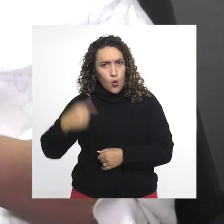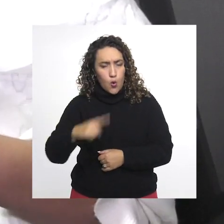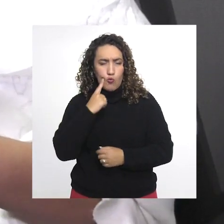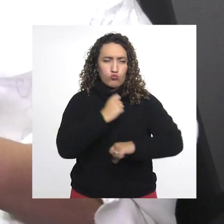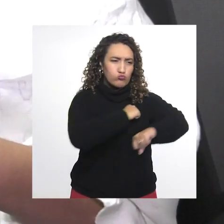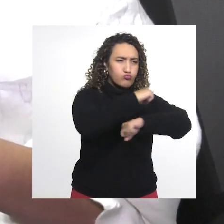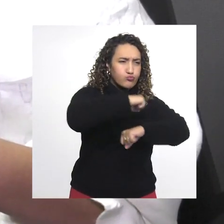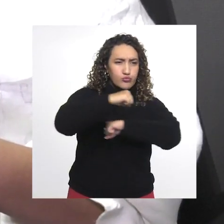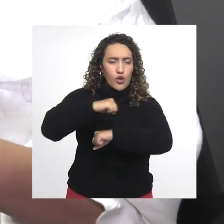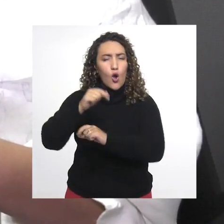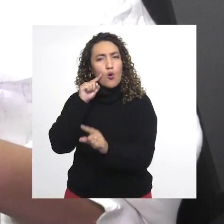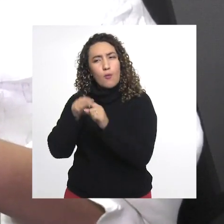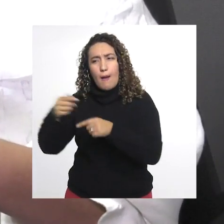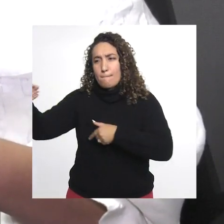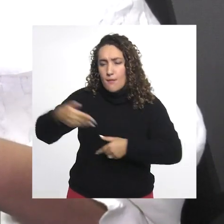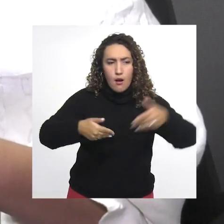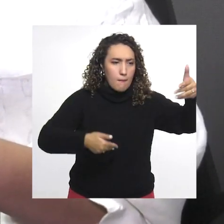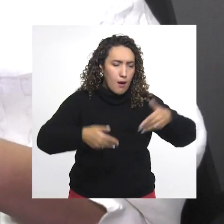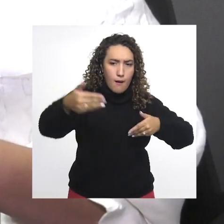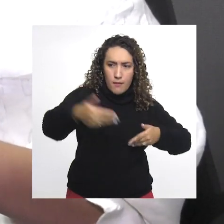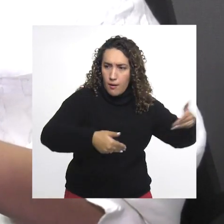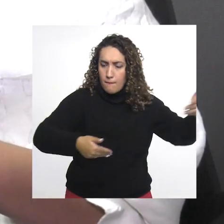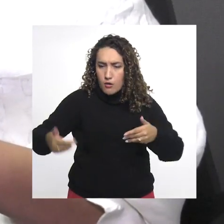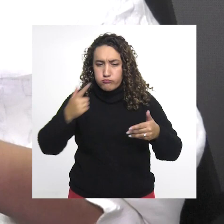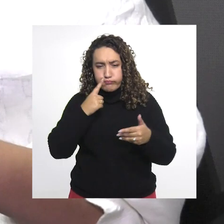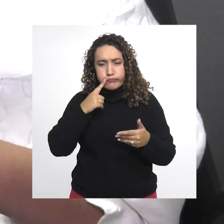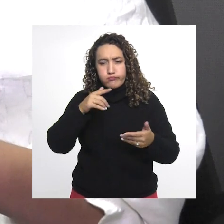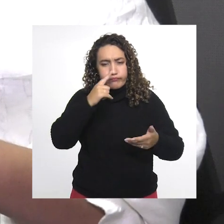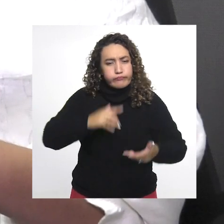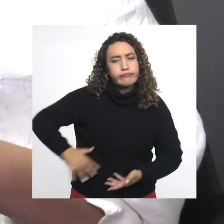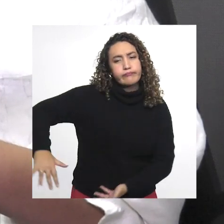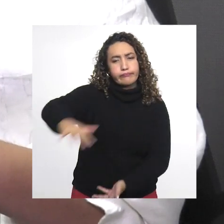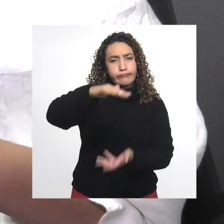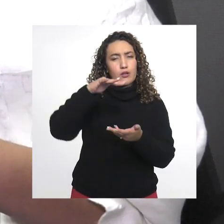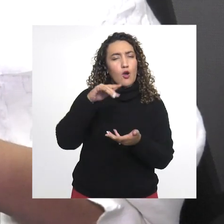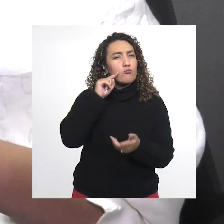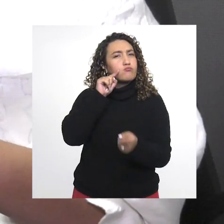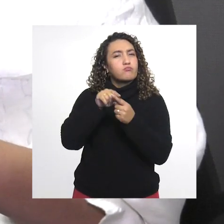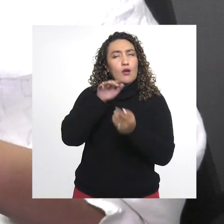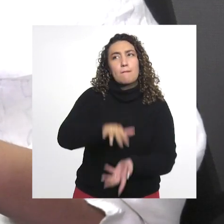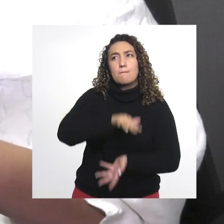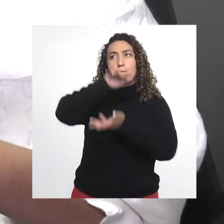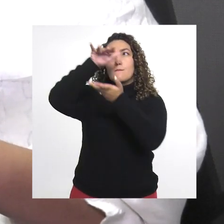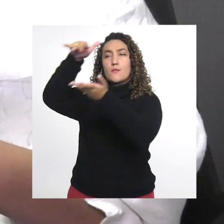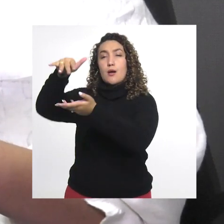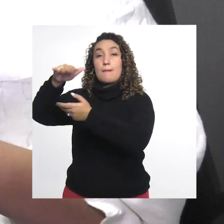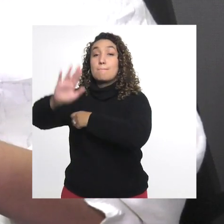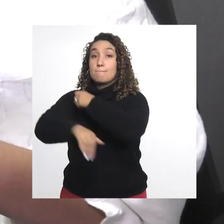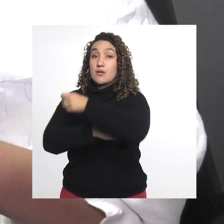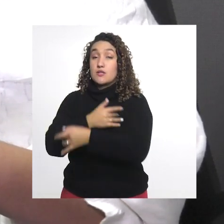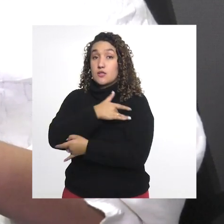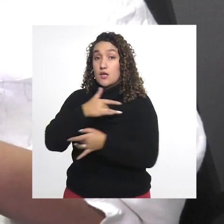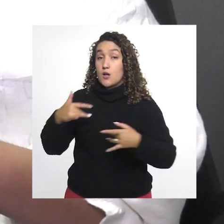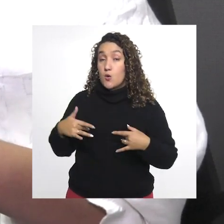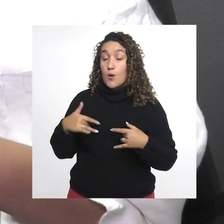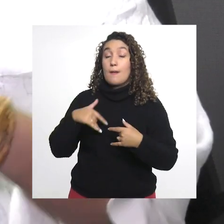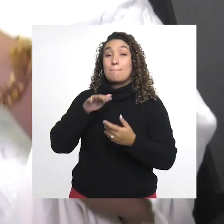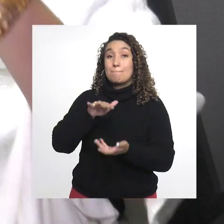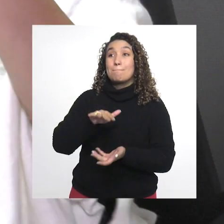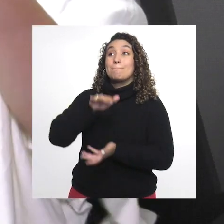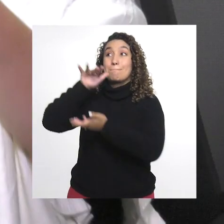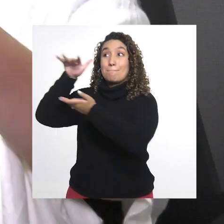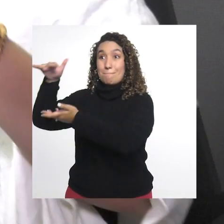Entonces, en este momento la escuela está trabajando muy fuerte en poder consolidar esas propuestas para que